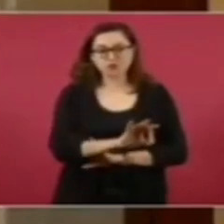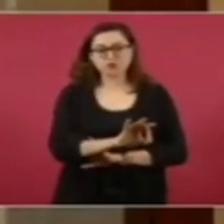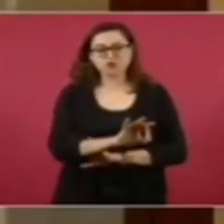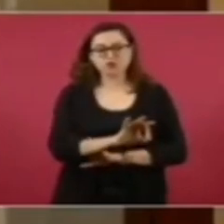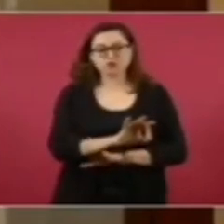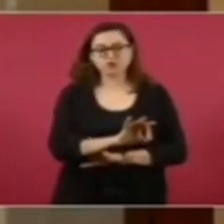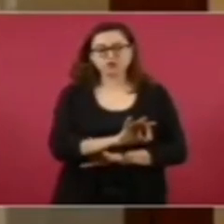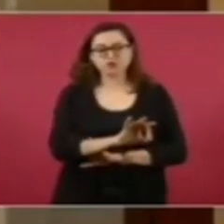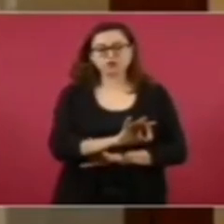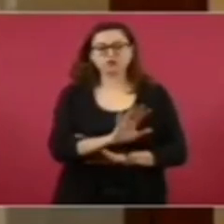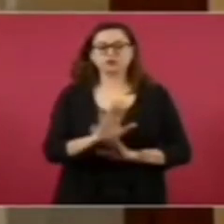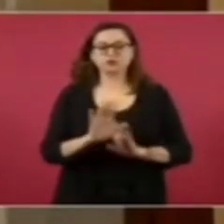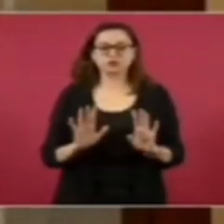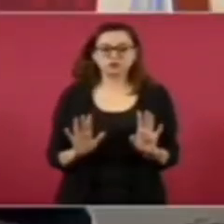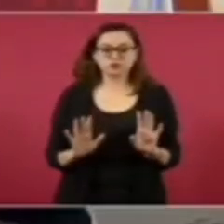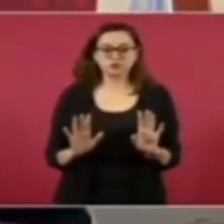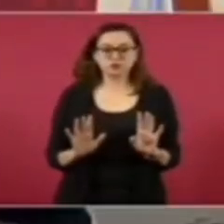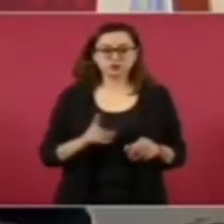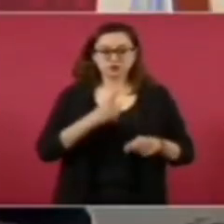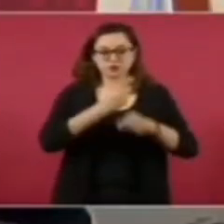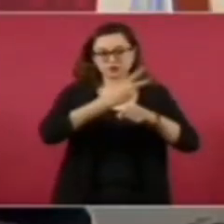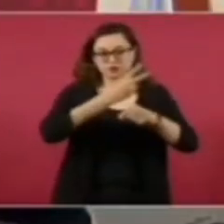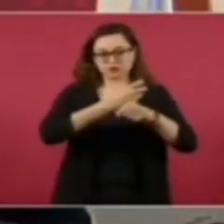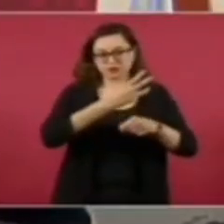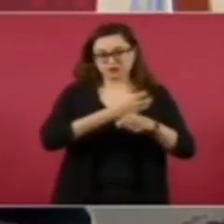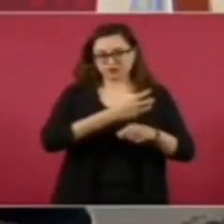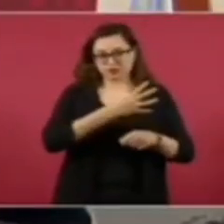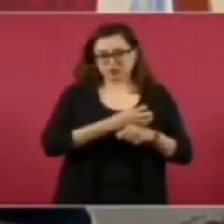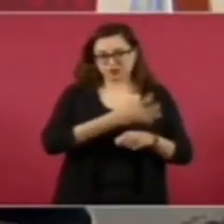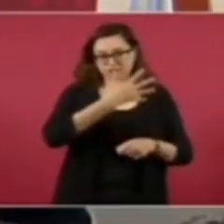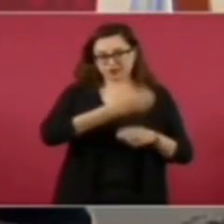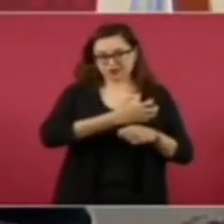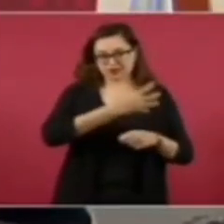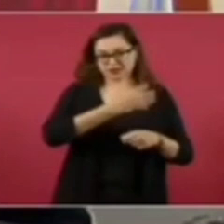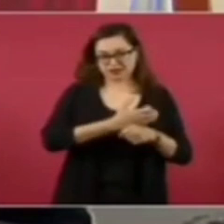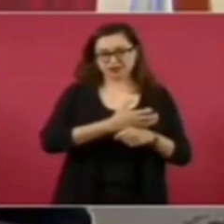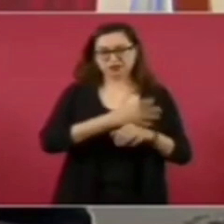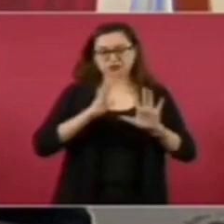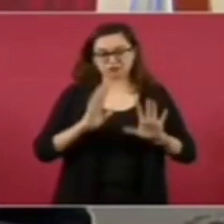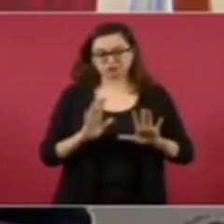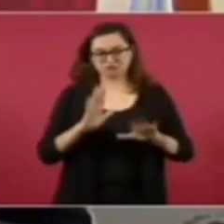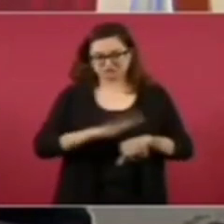Y hasta ahí, los que aprobamos,